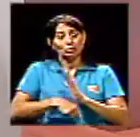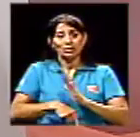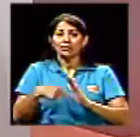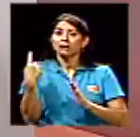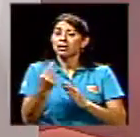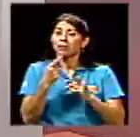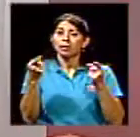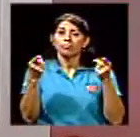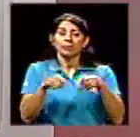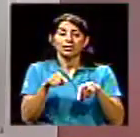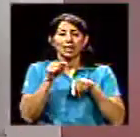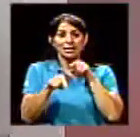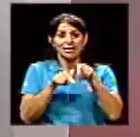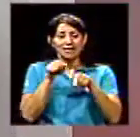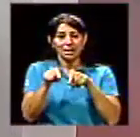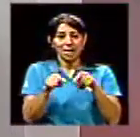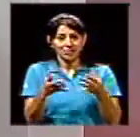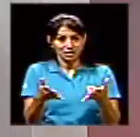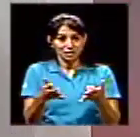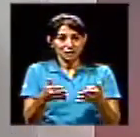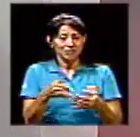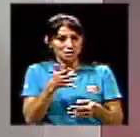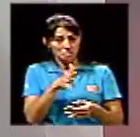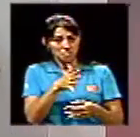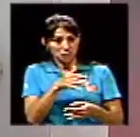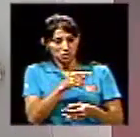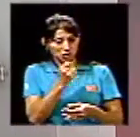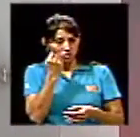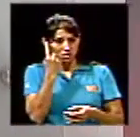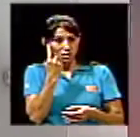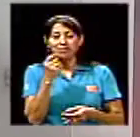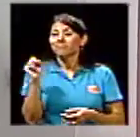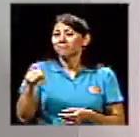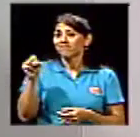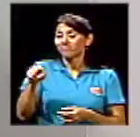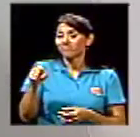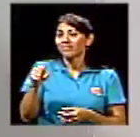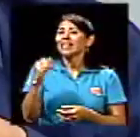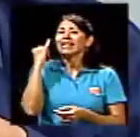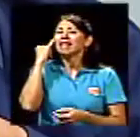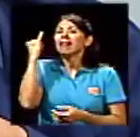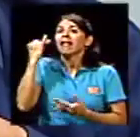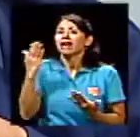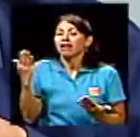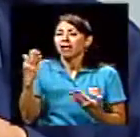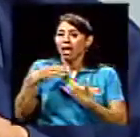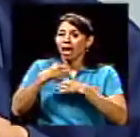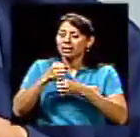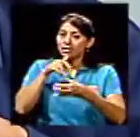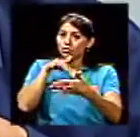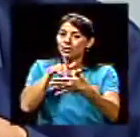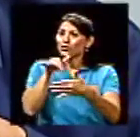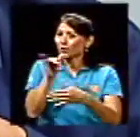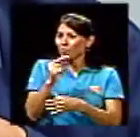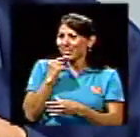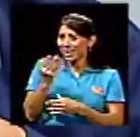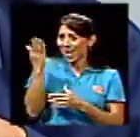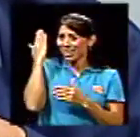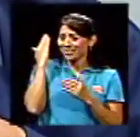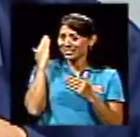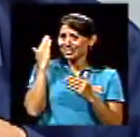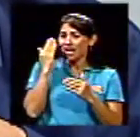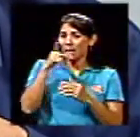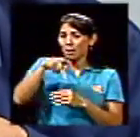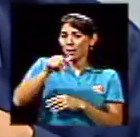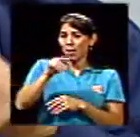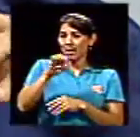aparecerán. Esa es una lectura cercana a... Sí, sí, por eso ahí lo ideal sería como hacer un estudio tipo panel desde el puro principio,